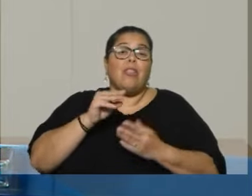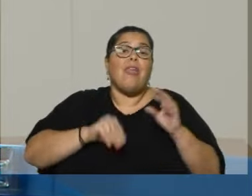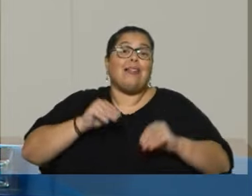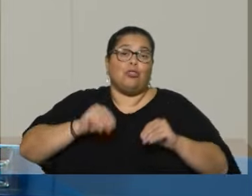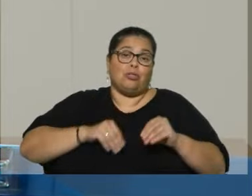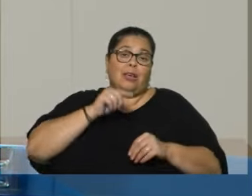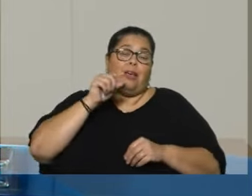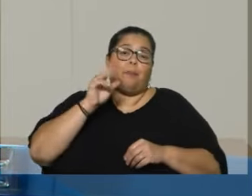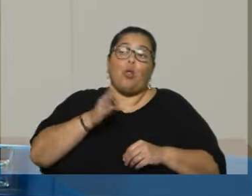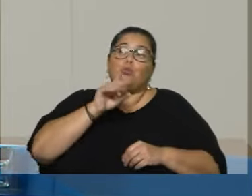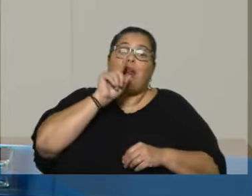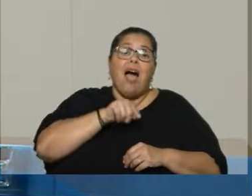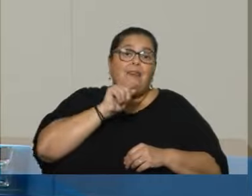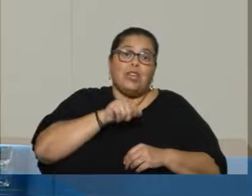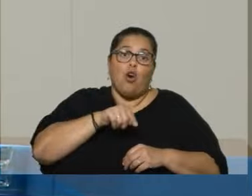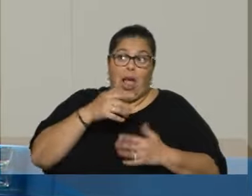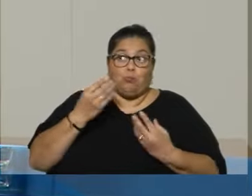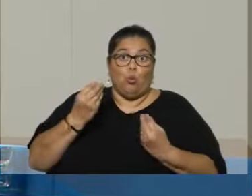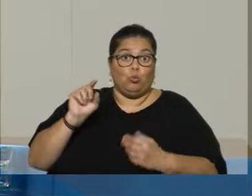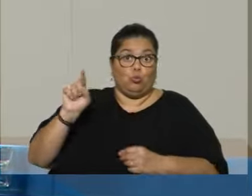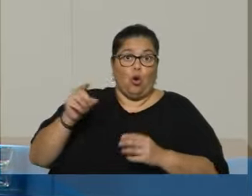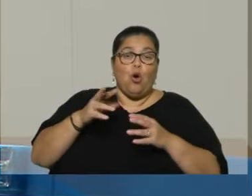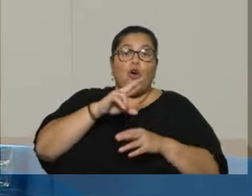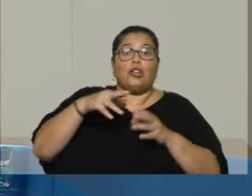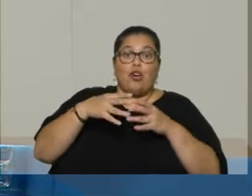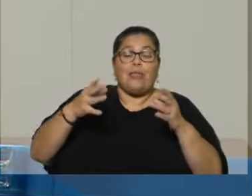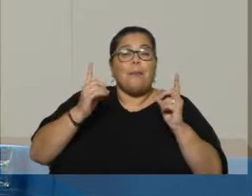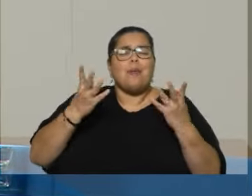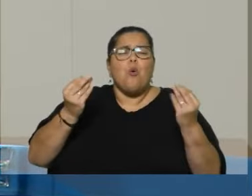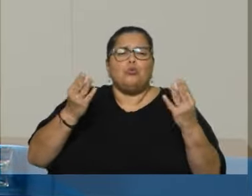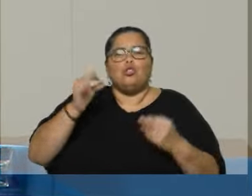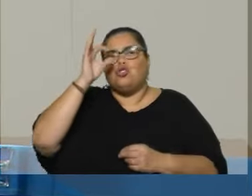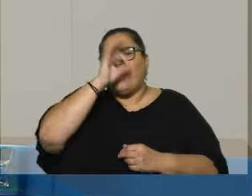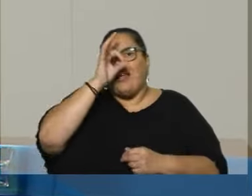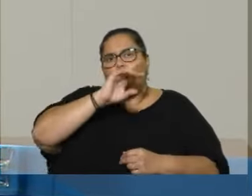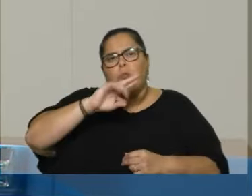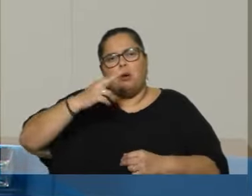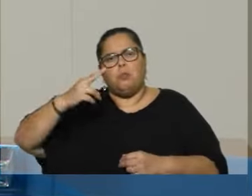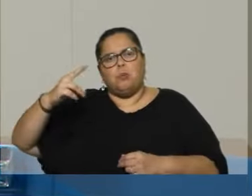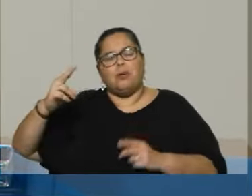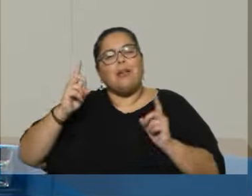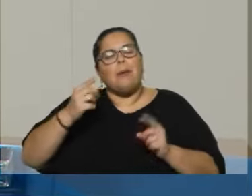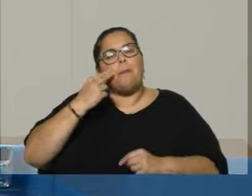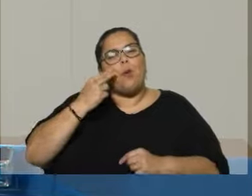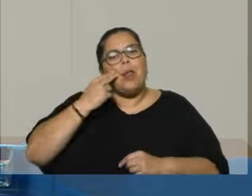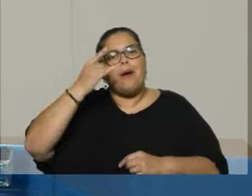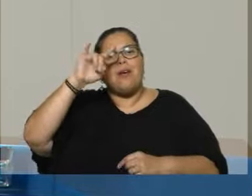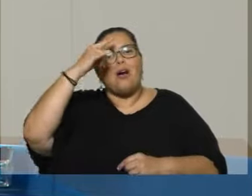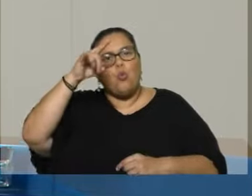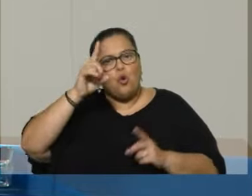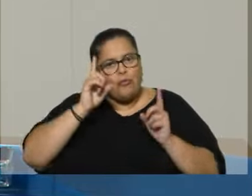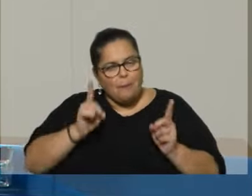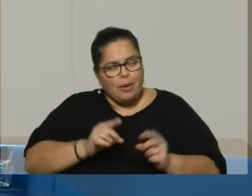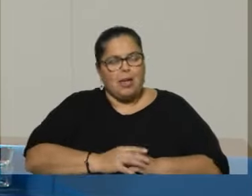avícola, que es muy fuerte en este estado. Hay una alta mortandad de cerdos. Problemas sanitarios también para vacunos. Paraderas arrasadas,